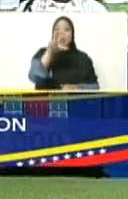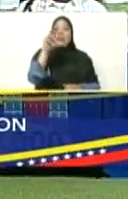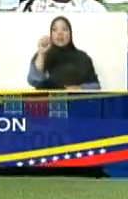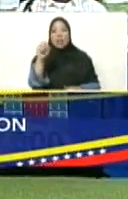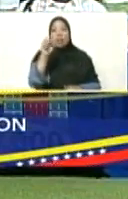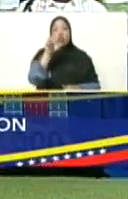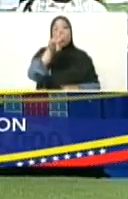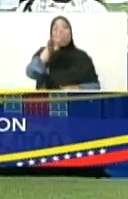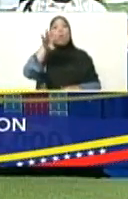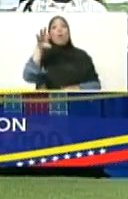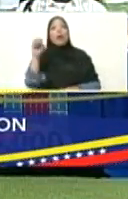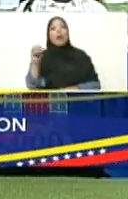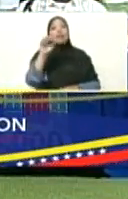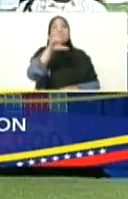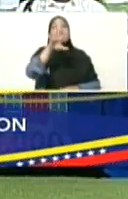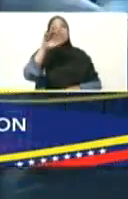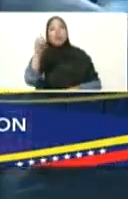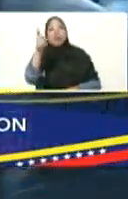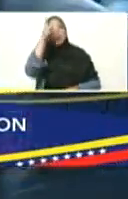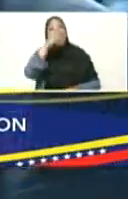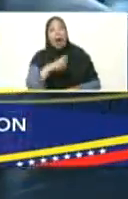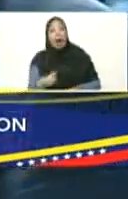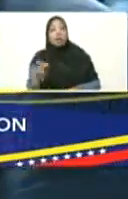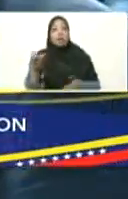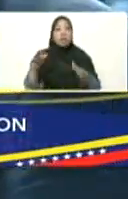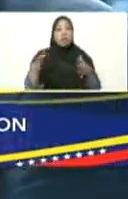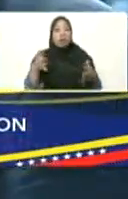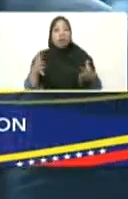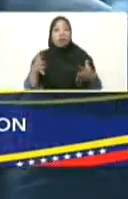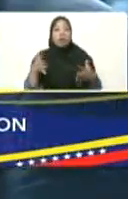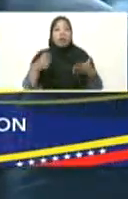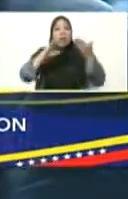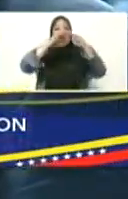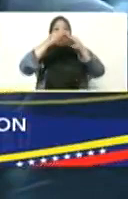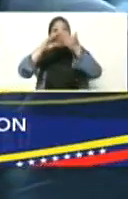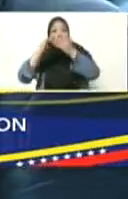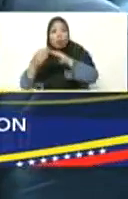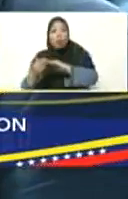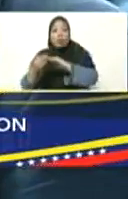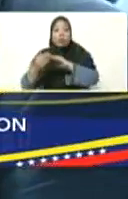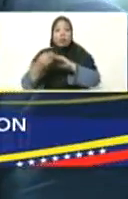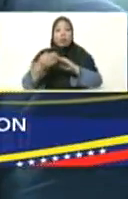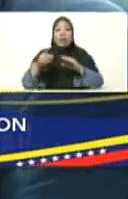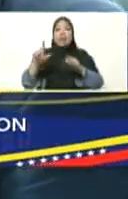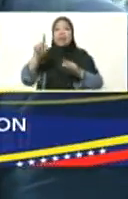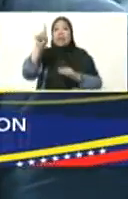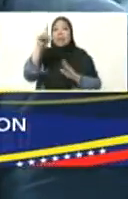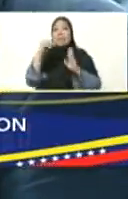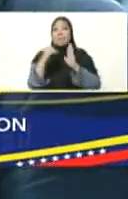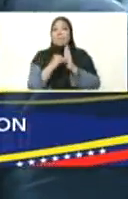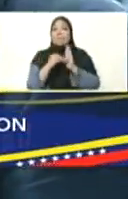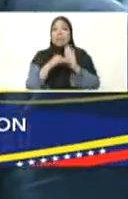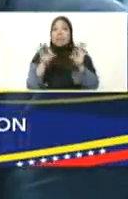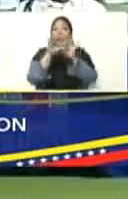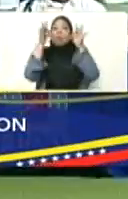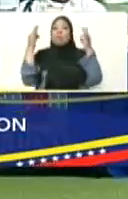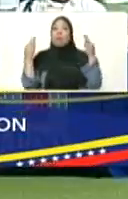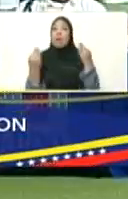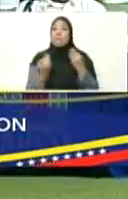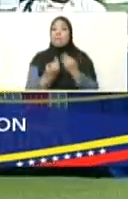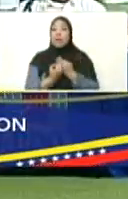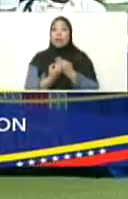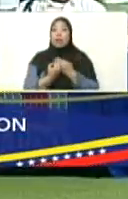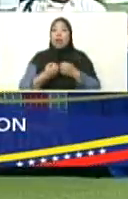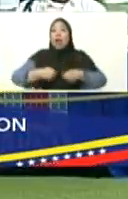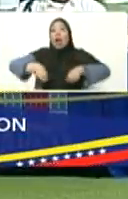40, 50, se montaron en esas montañas miles de familias que venían del